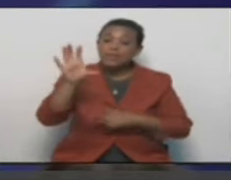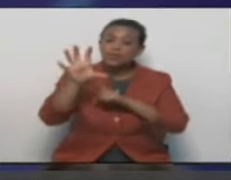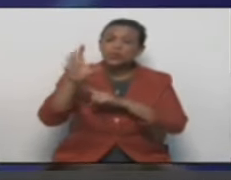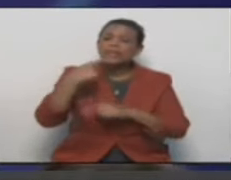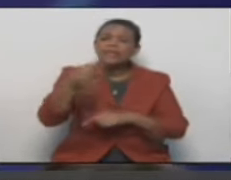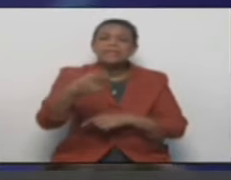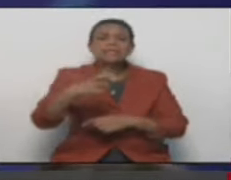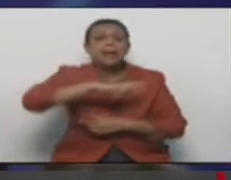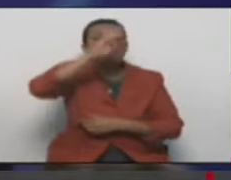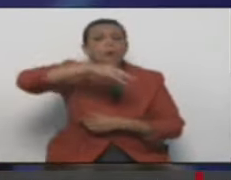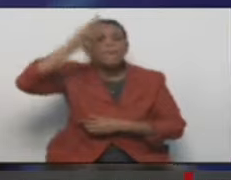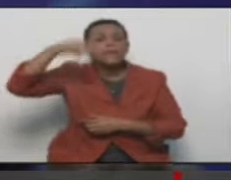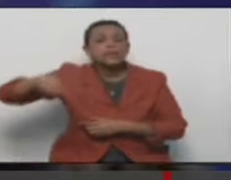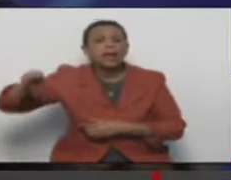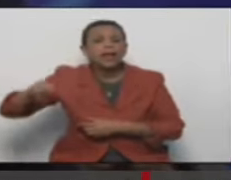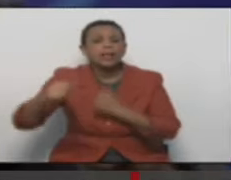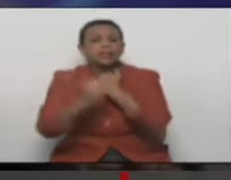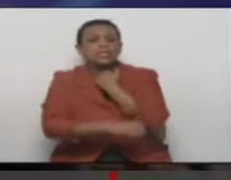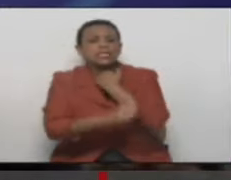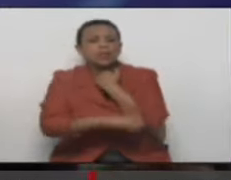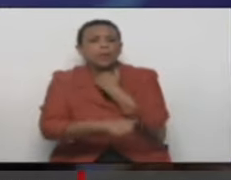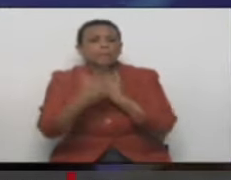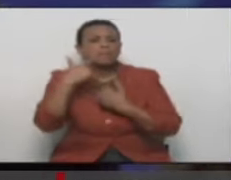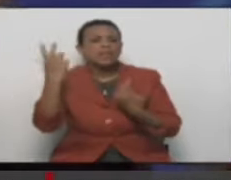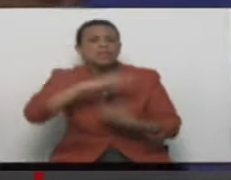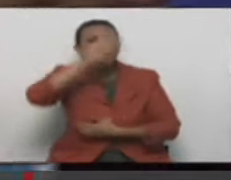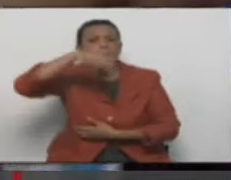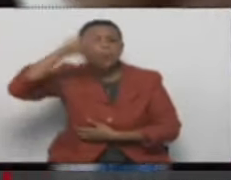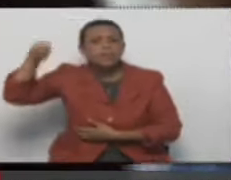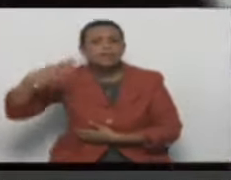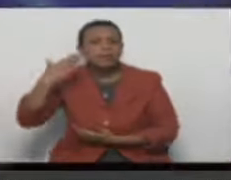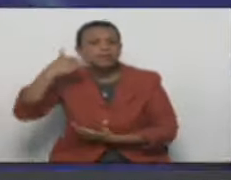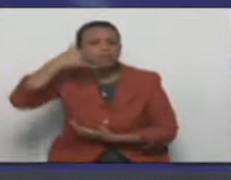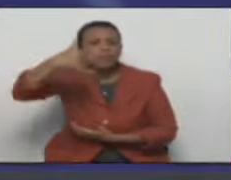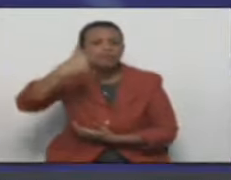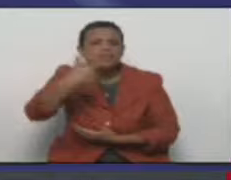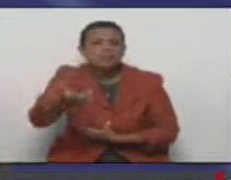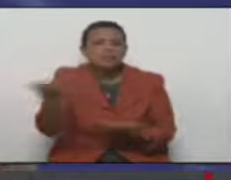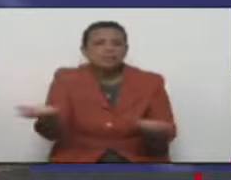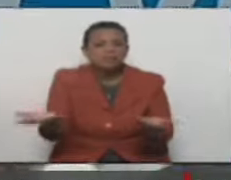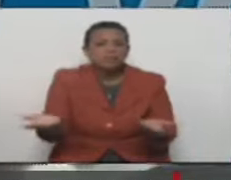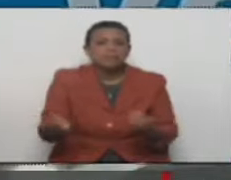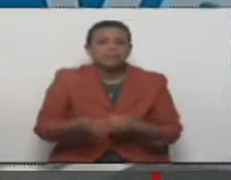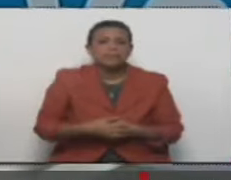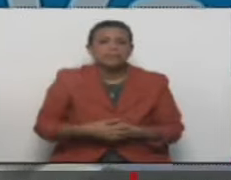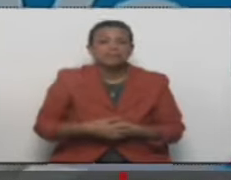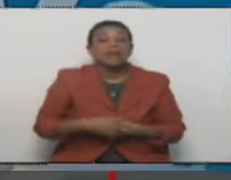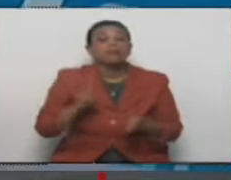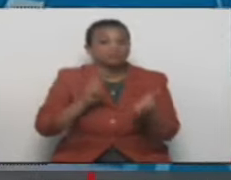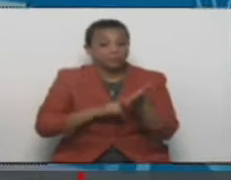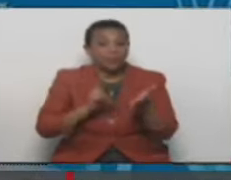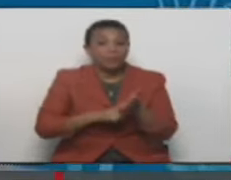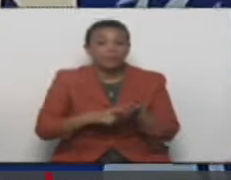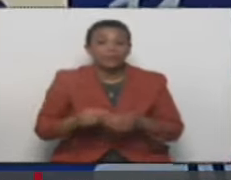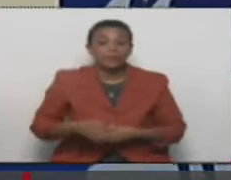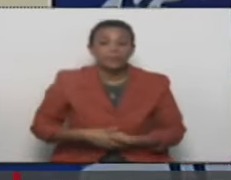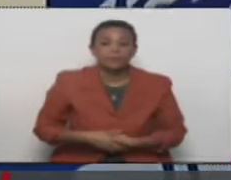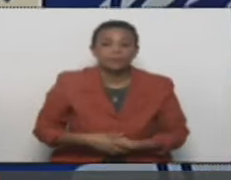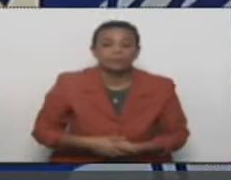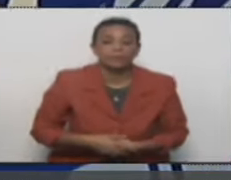dice Movilnet? ¿Qué dice Aníbal? ¿Tiene su micrófono preparado y todo? El micrófono es de toda la fila.